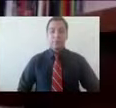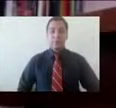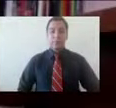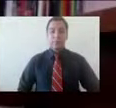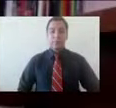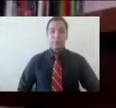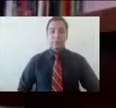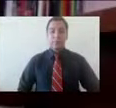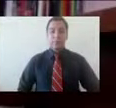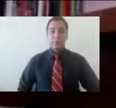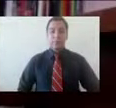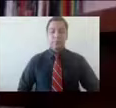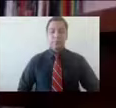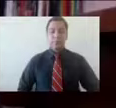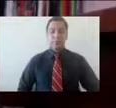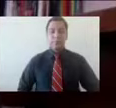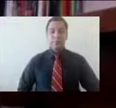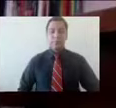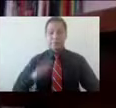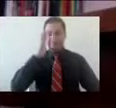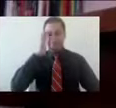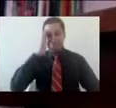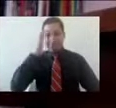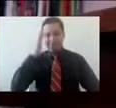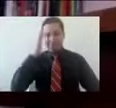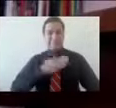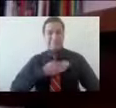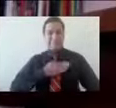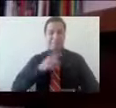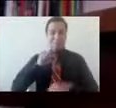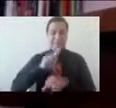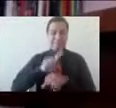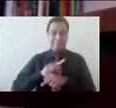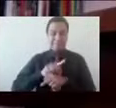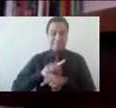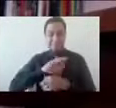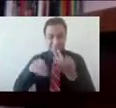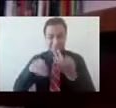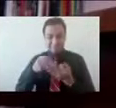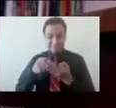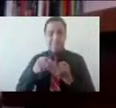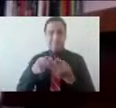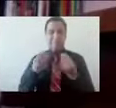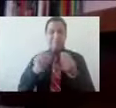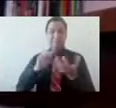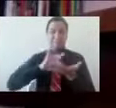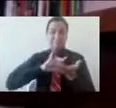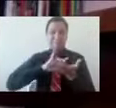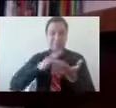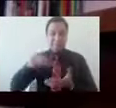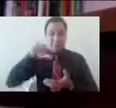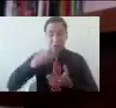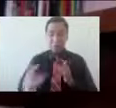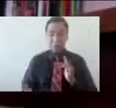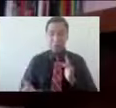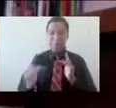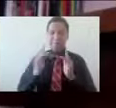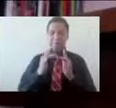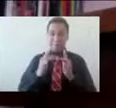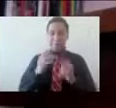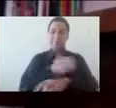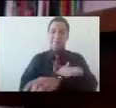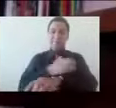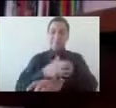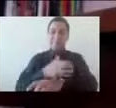Sí, muy buenos días a todas y todos ustedes. Muchas gracias por su preferencia, por acompañarnos en